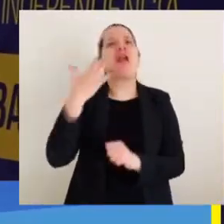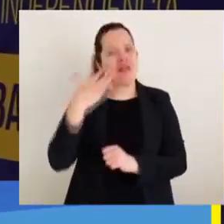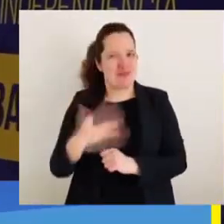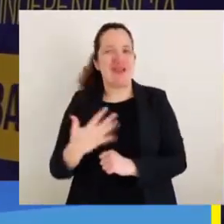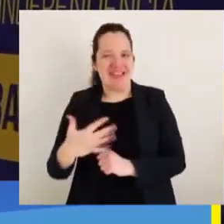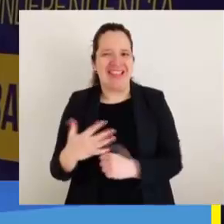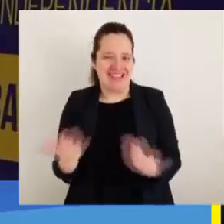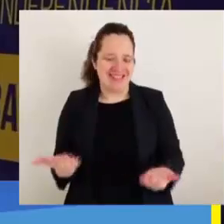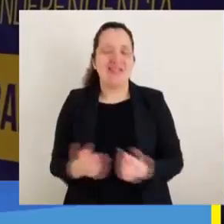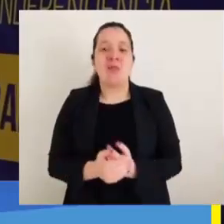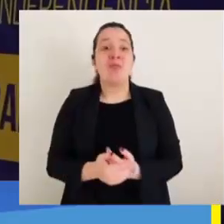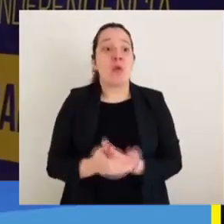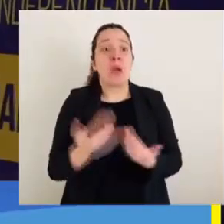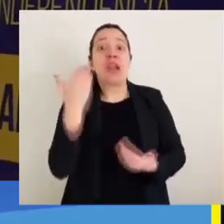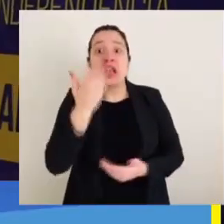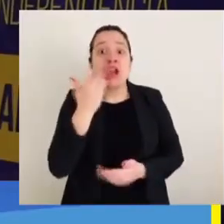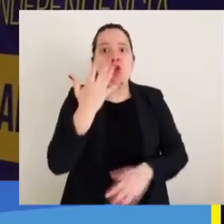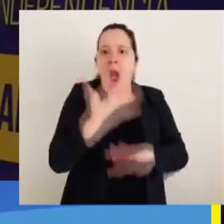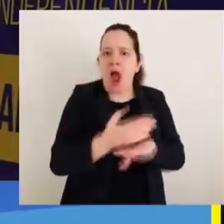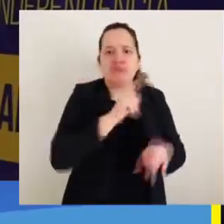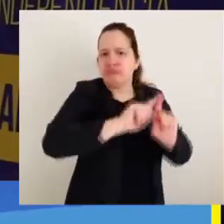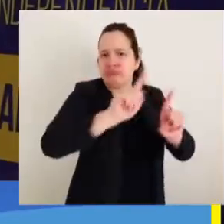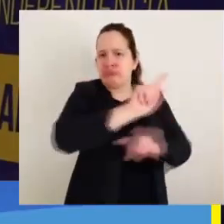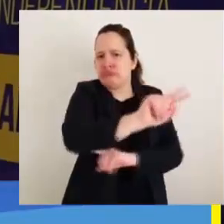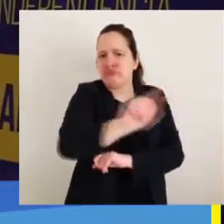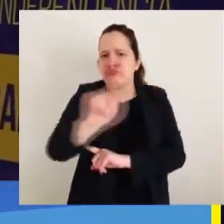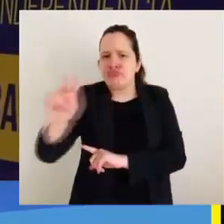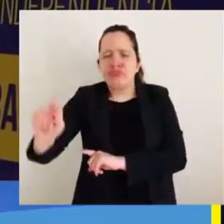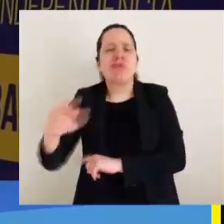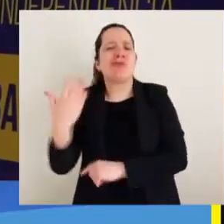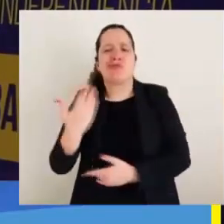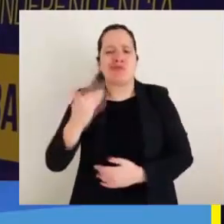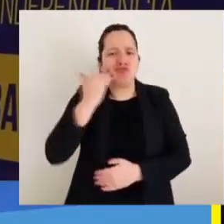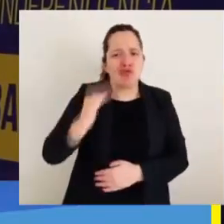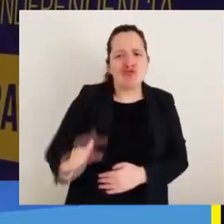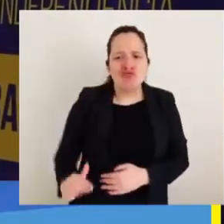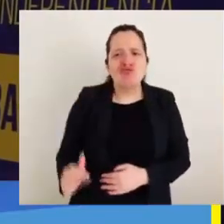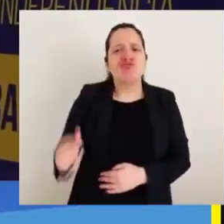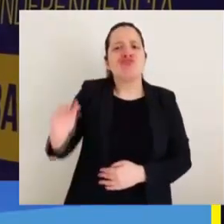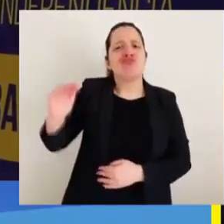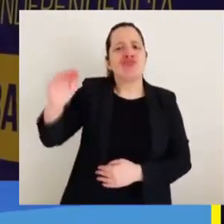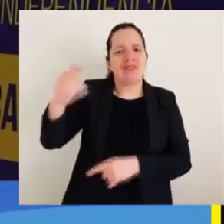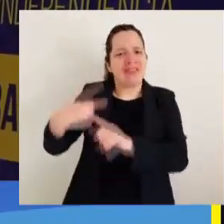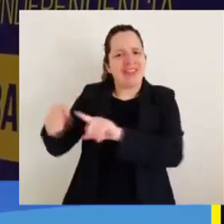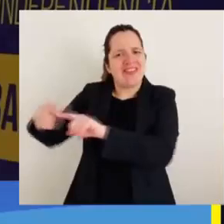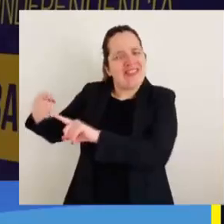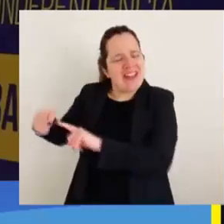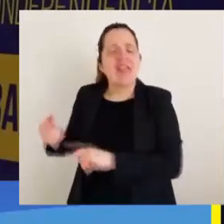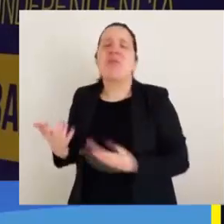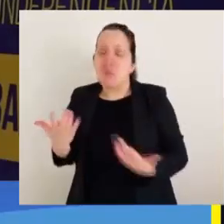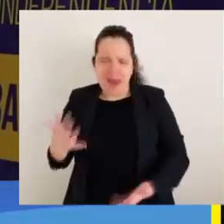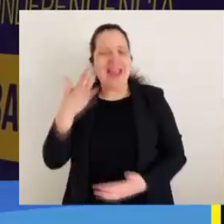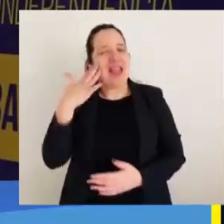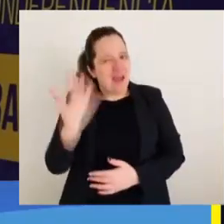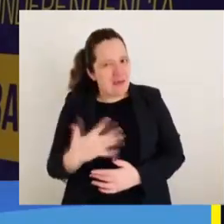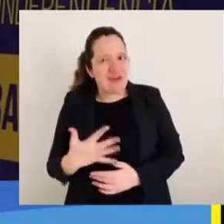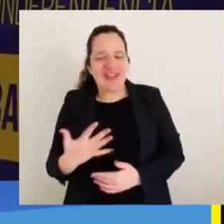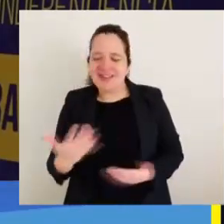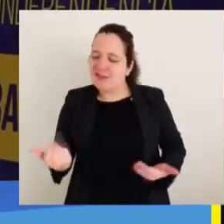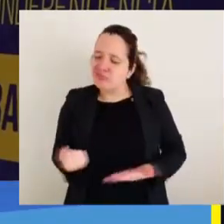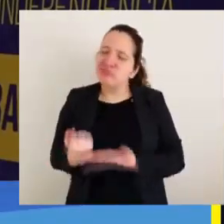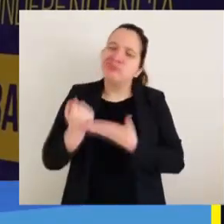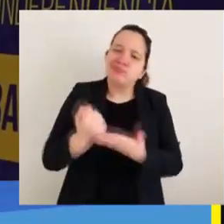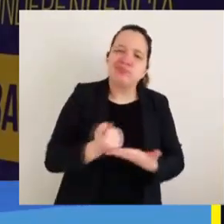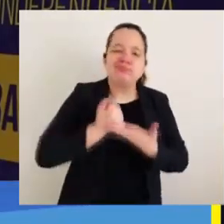es muy importante. Porque al final niños hay en todos lados, niños de todas edades, desde muy pequeños hasta muy grandes, que al final igual es muy